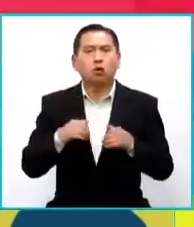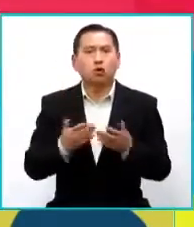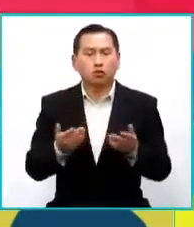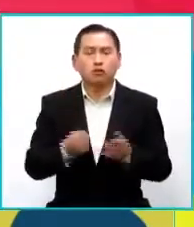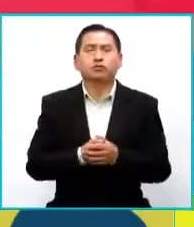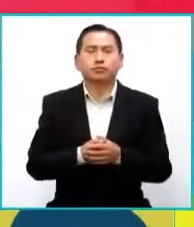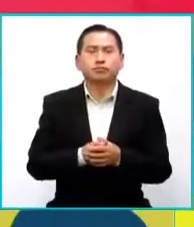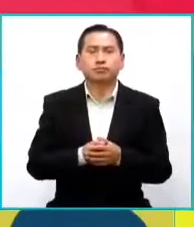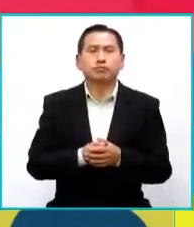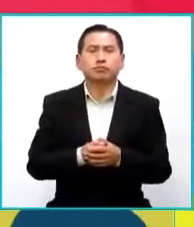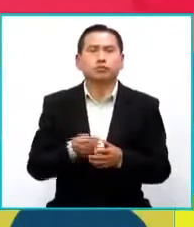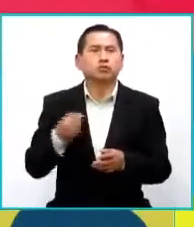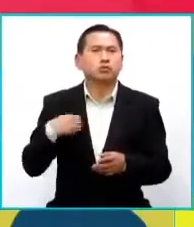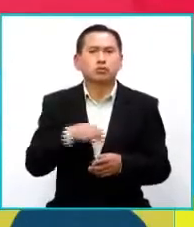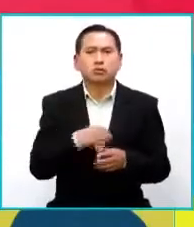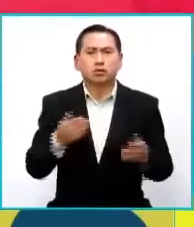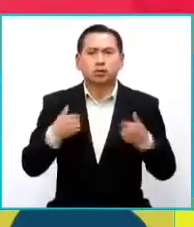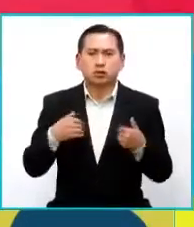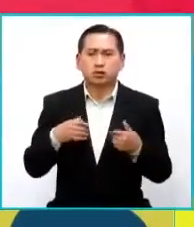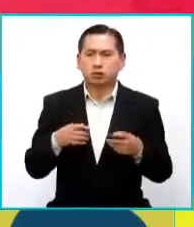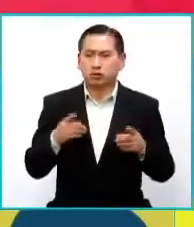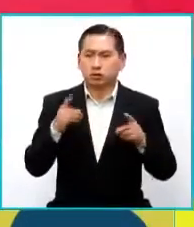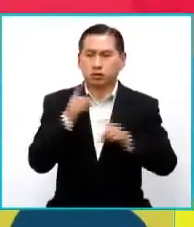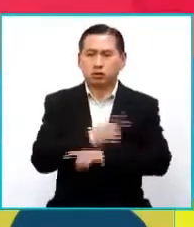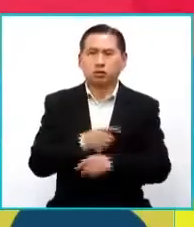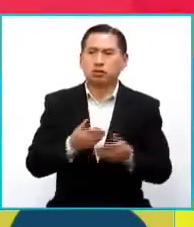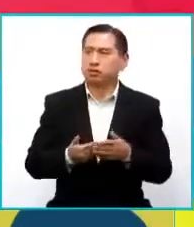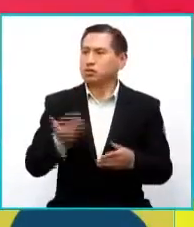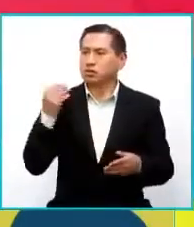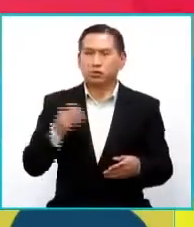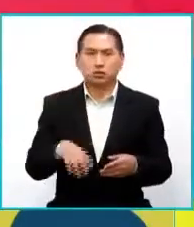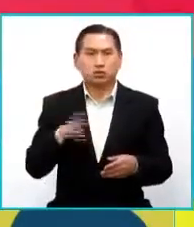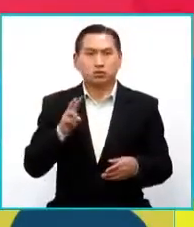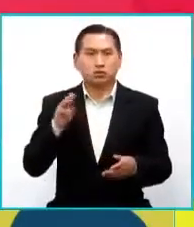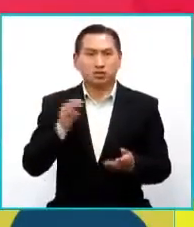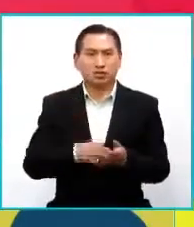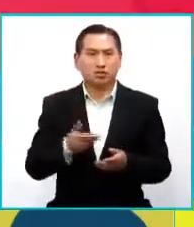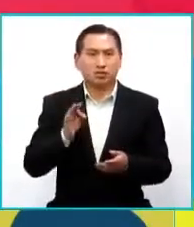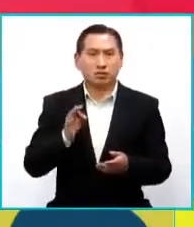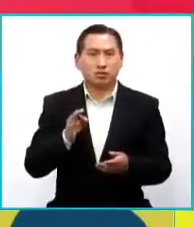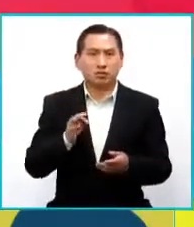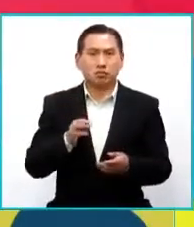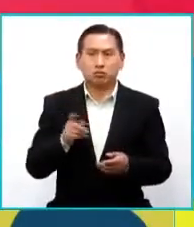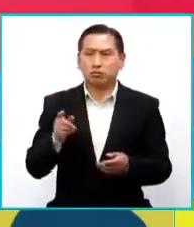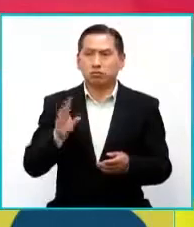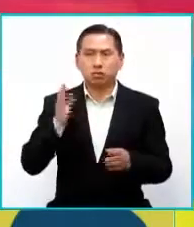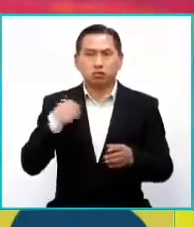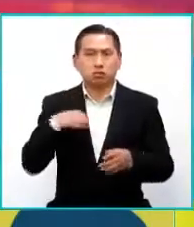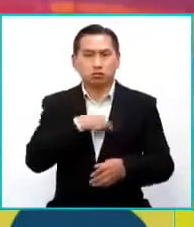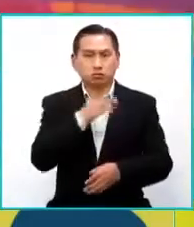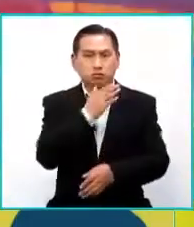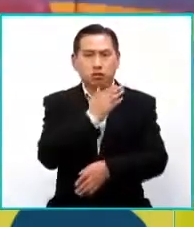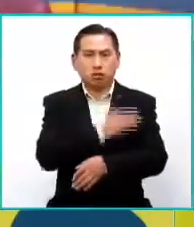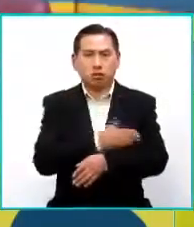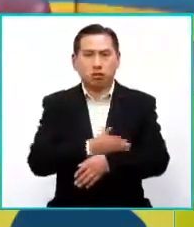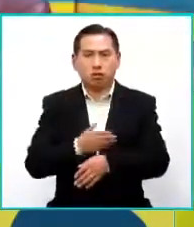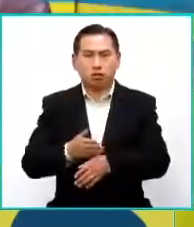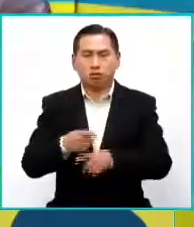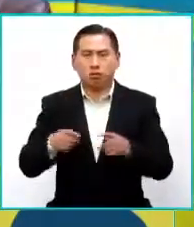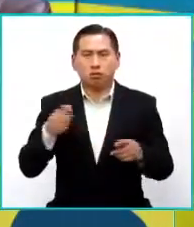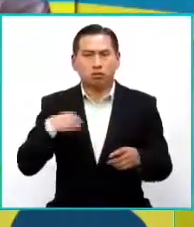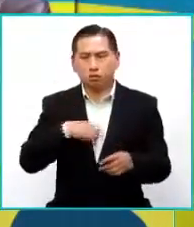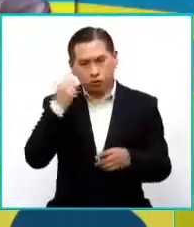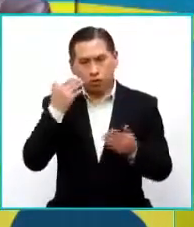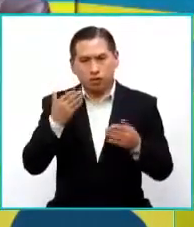¿no? Porque hemos tenido como una pausa muy grande desde el 2019. Ha sido como un retroceso que hemos tenido, pero para ir